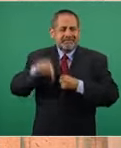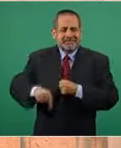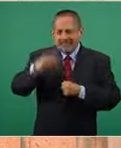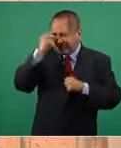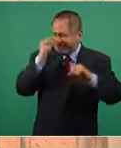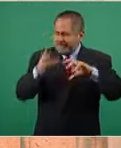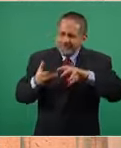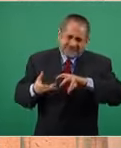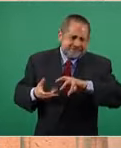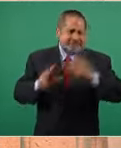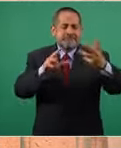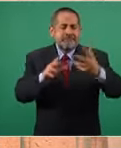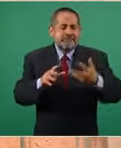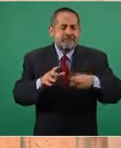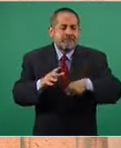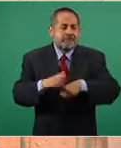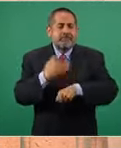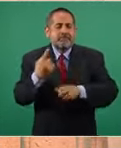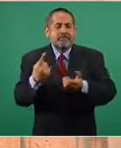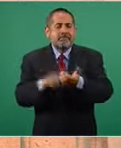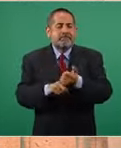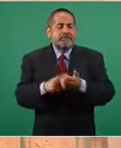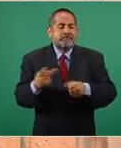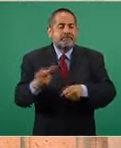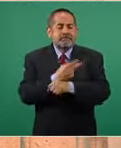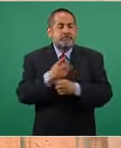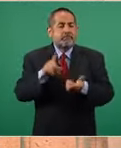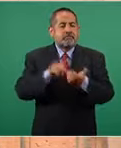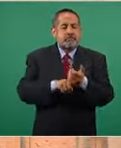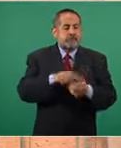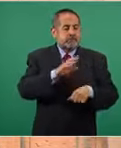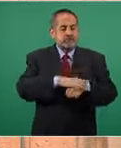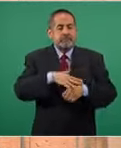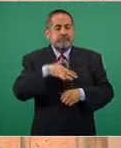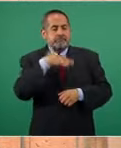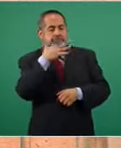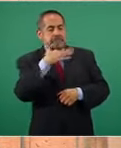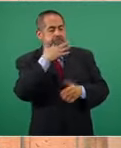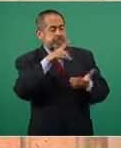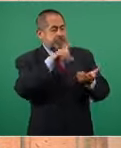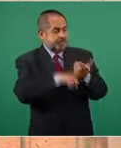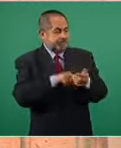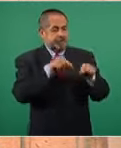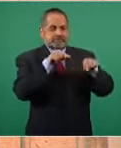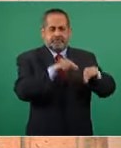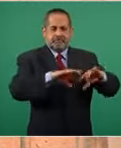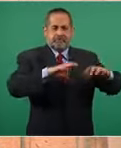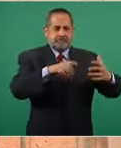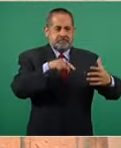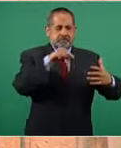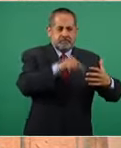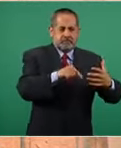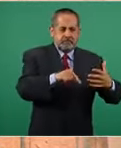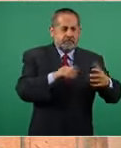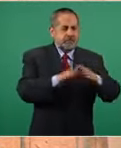con el progreso de México se han originado por la corrupción engendrada por el predominio de